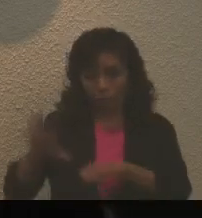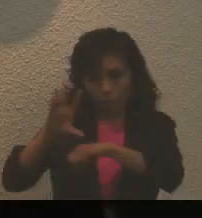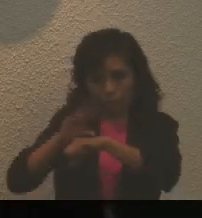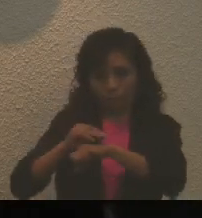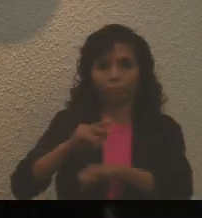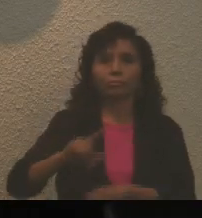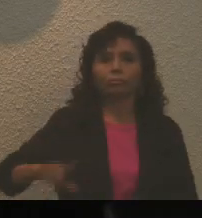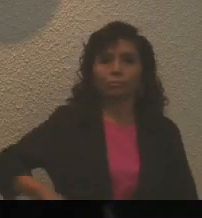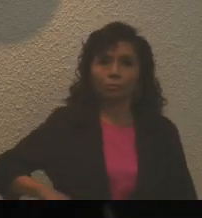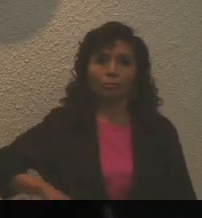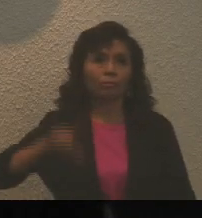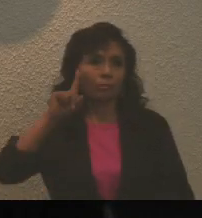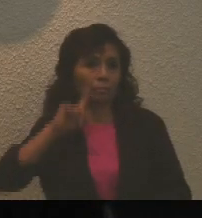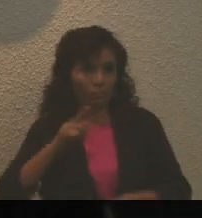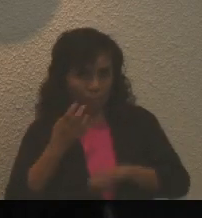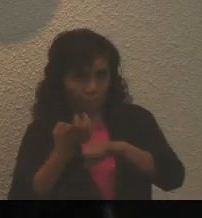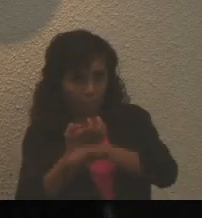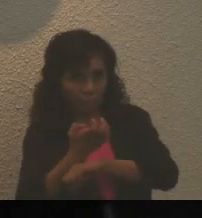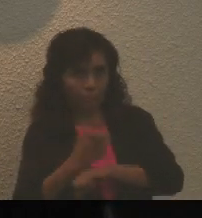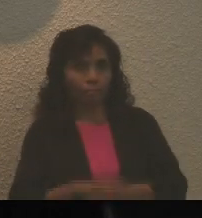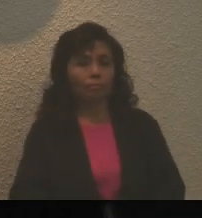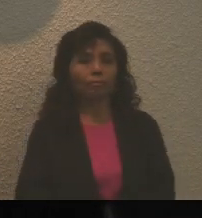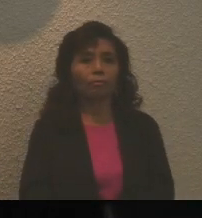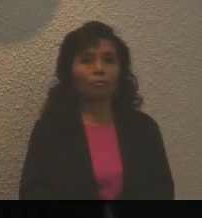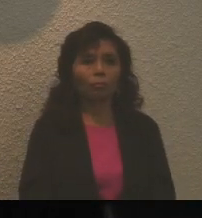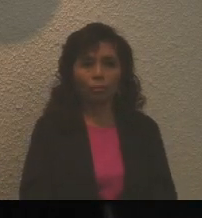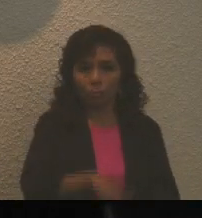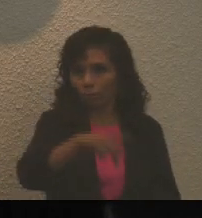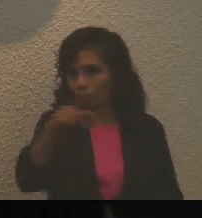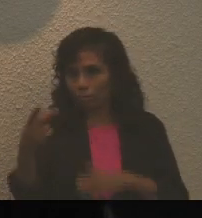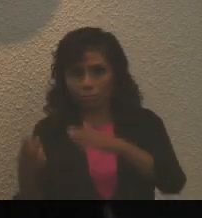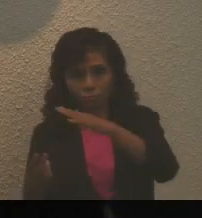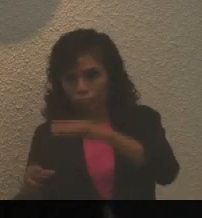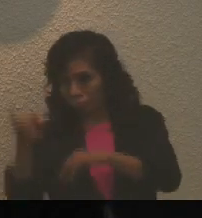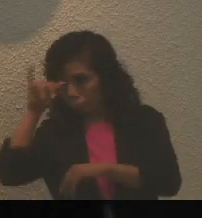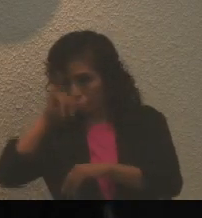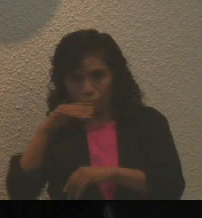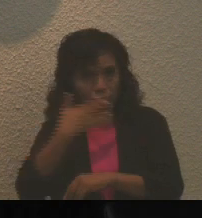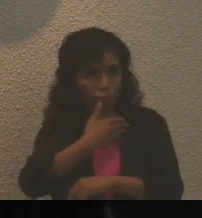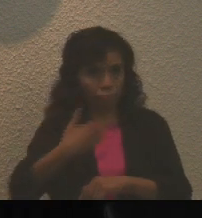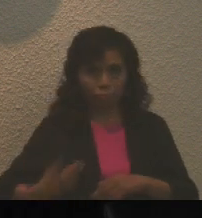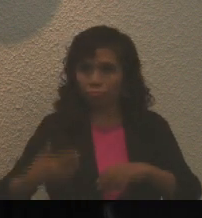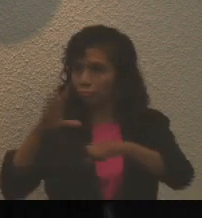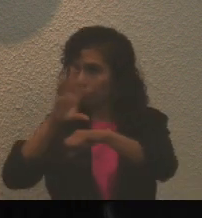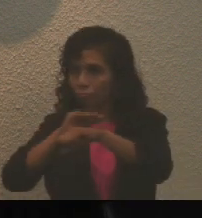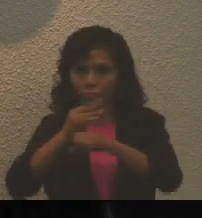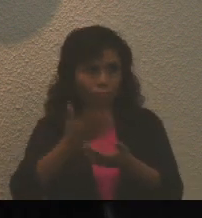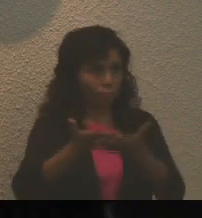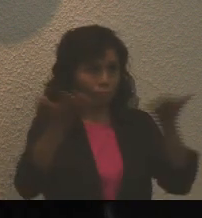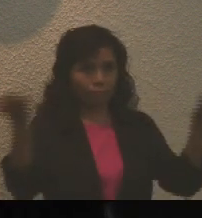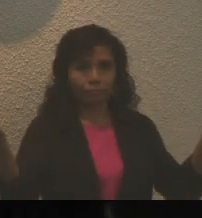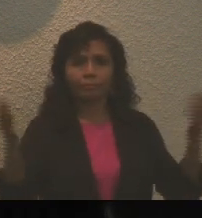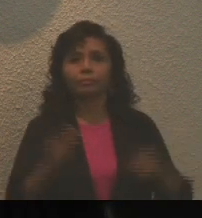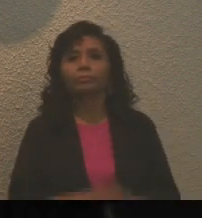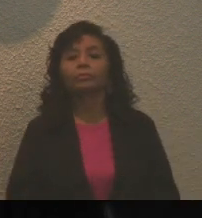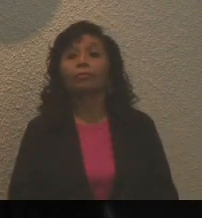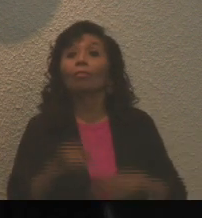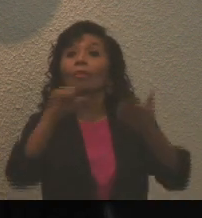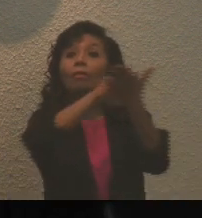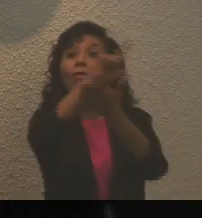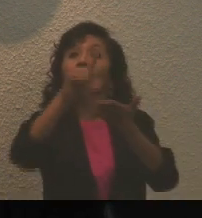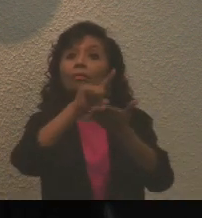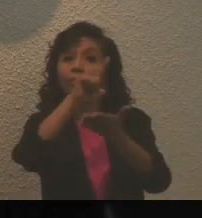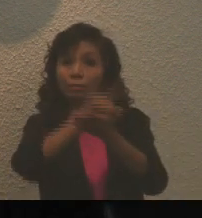Gobernadora del Estado, a la Mesa Directiva y con permiso de todos y de todas. Decreto